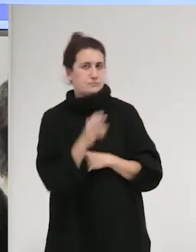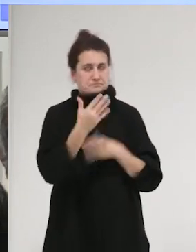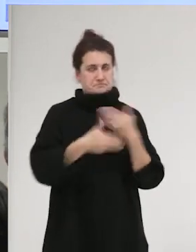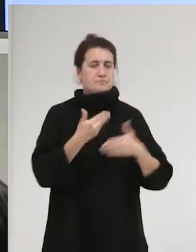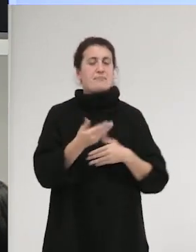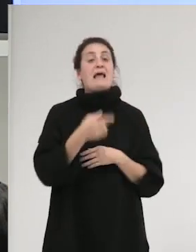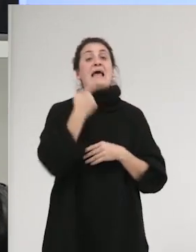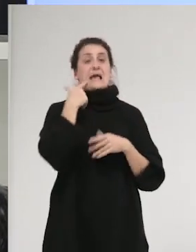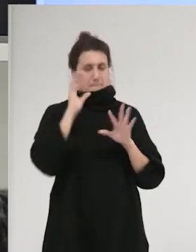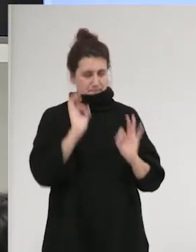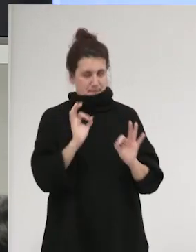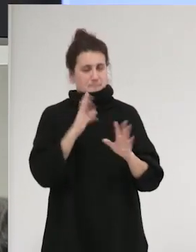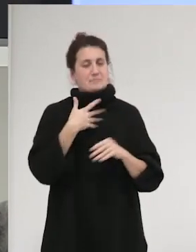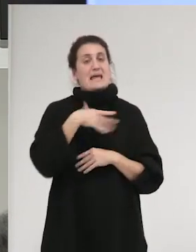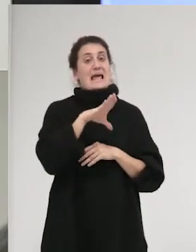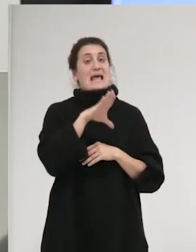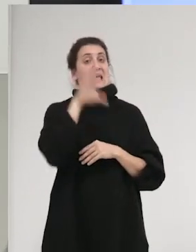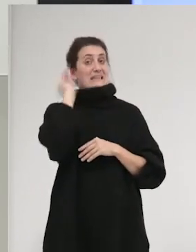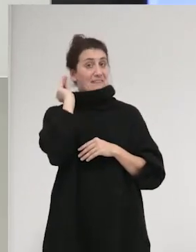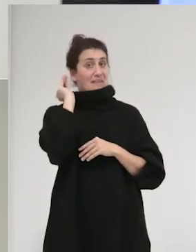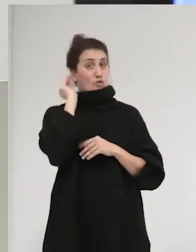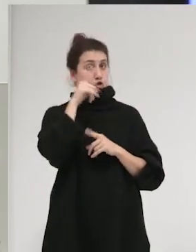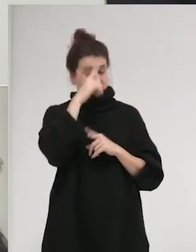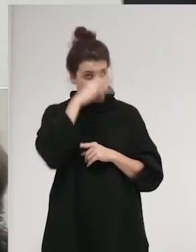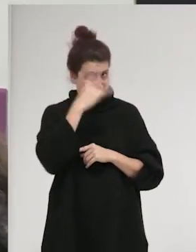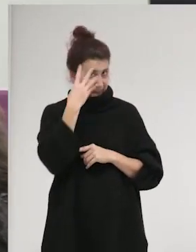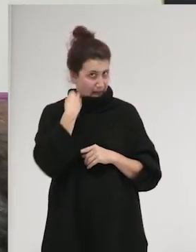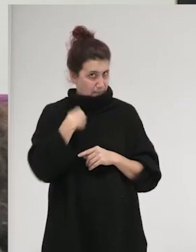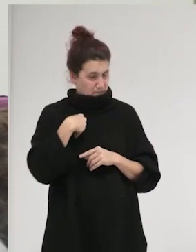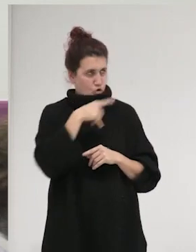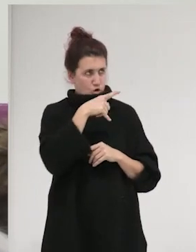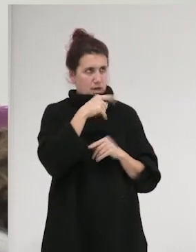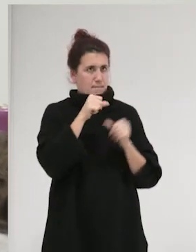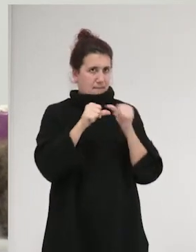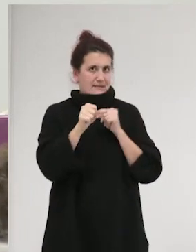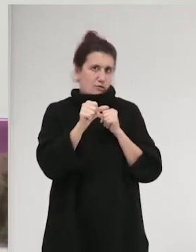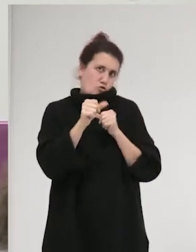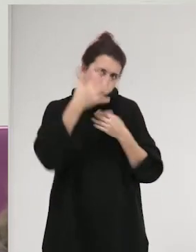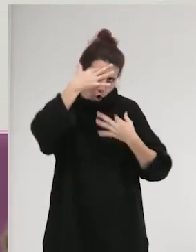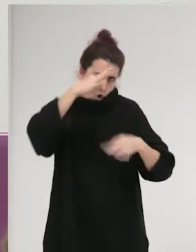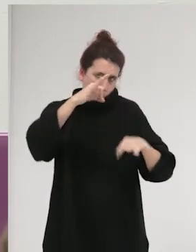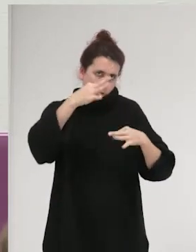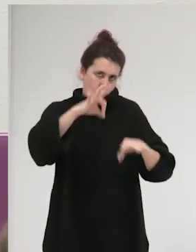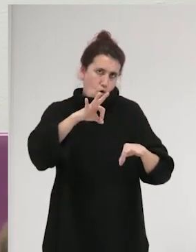Bueno, entendiendo la idea, ¿no? Y partiendo de que, obviamente,